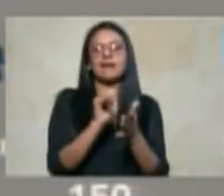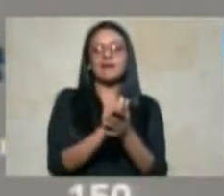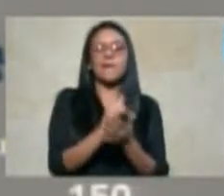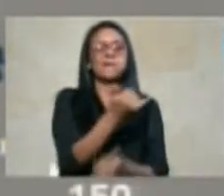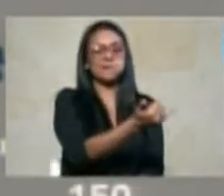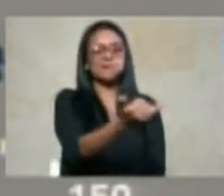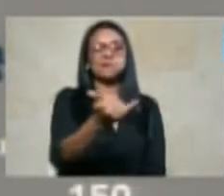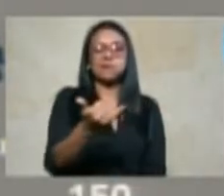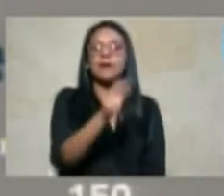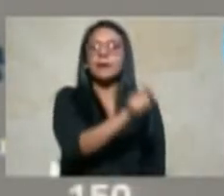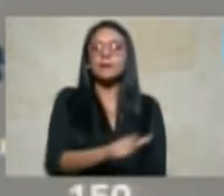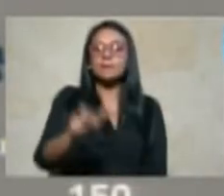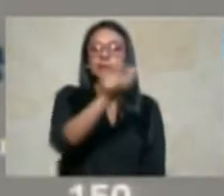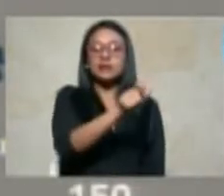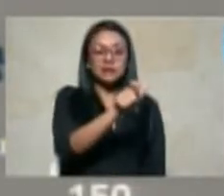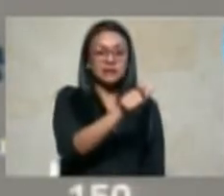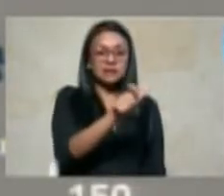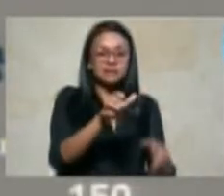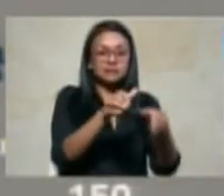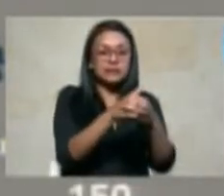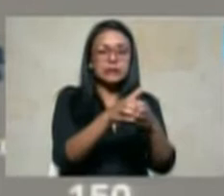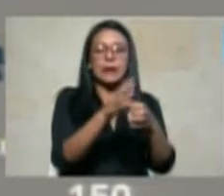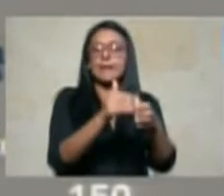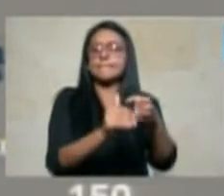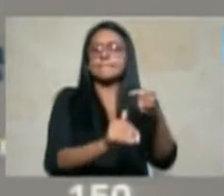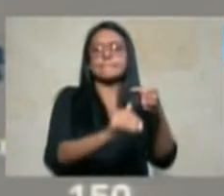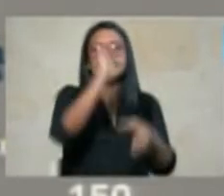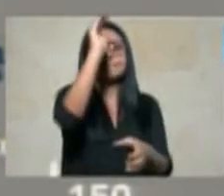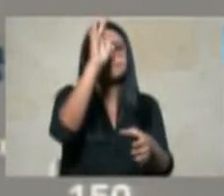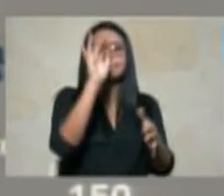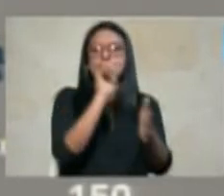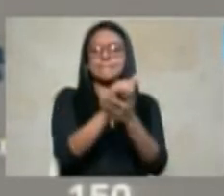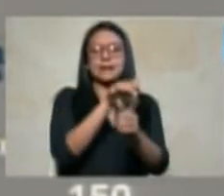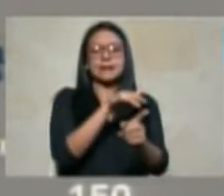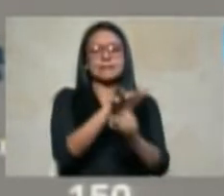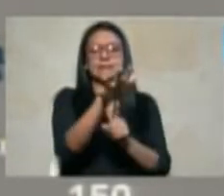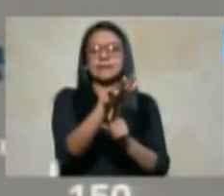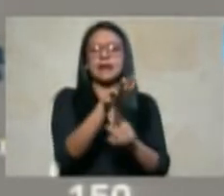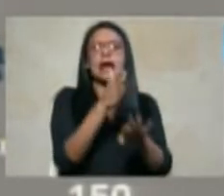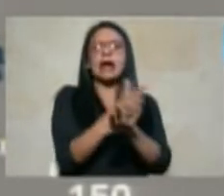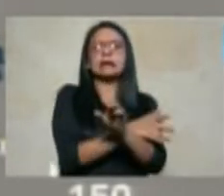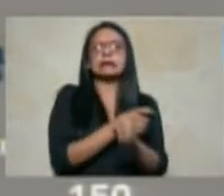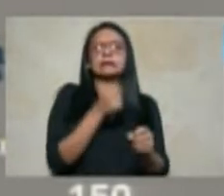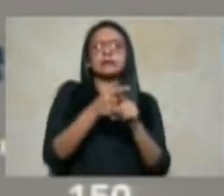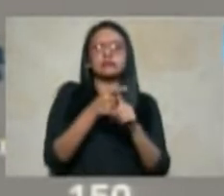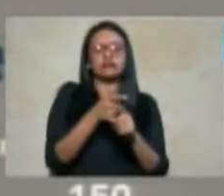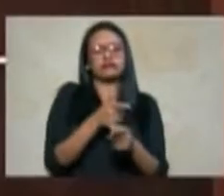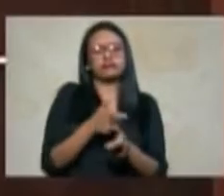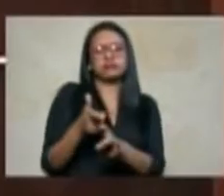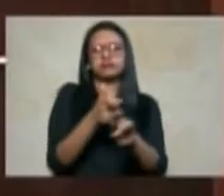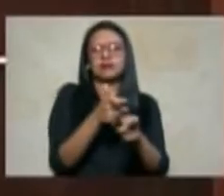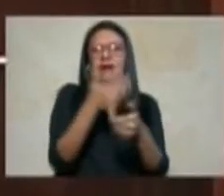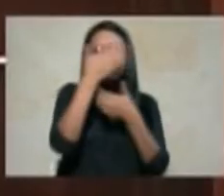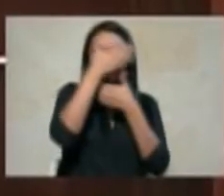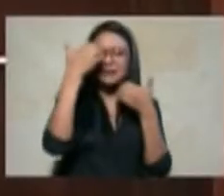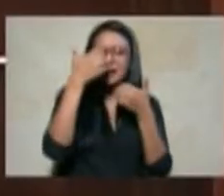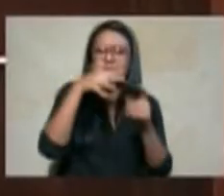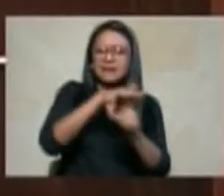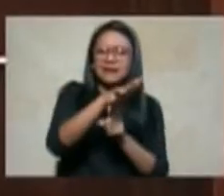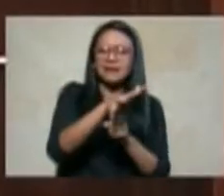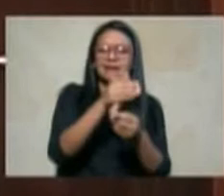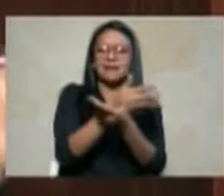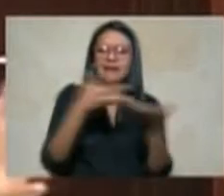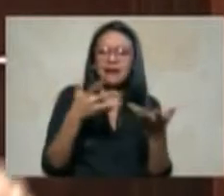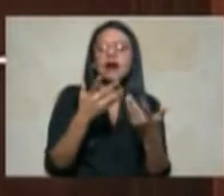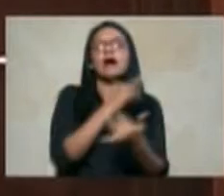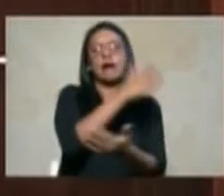máxima receptora de la conflictividad armada en el país desde diferentes ángulos que ahora más adelante vamos a